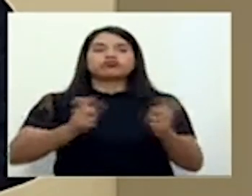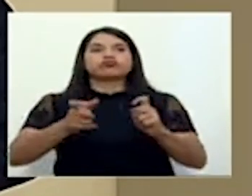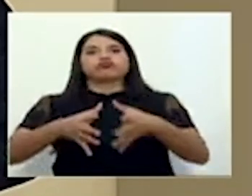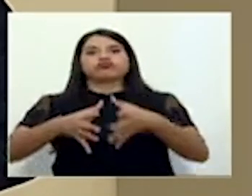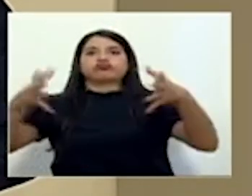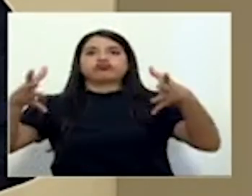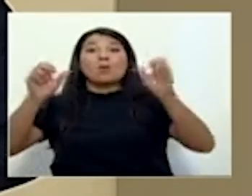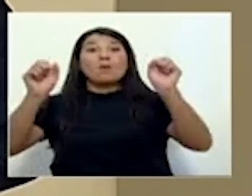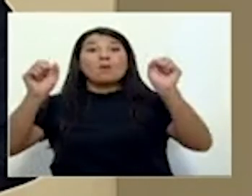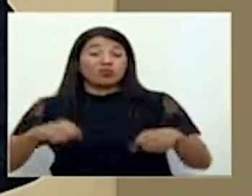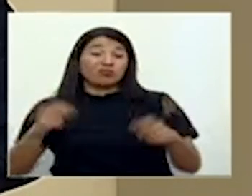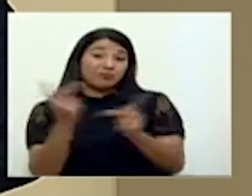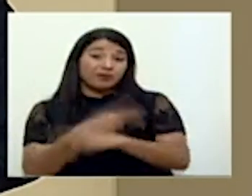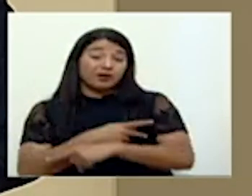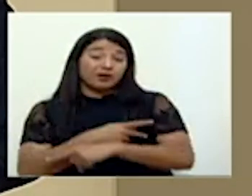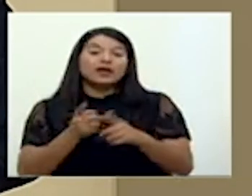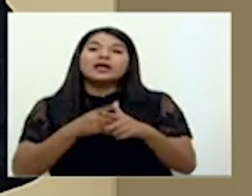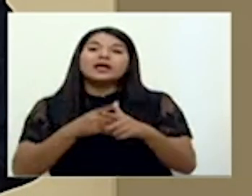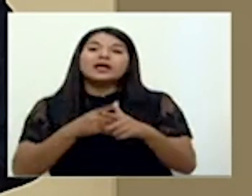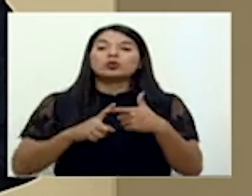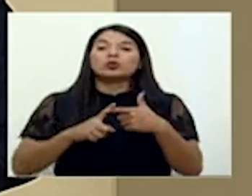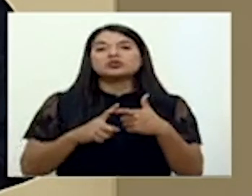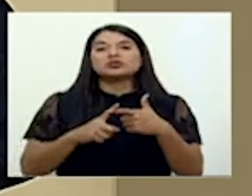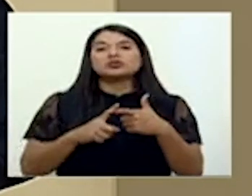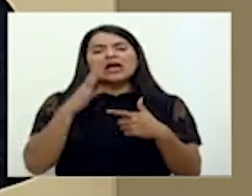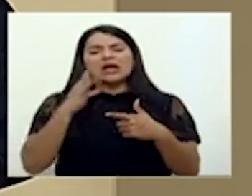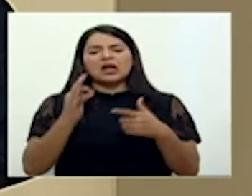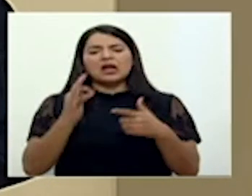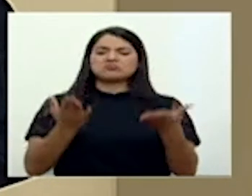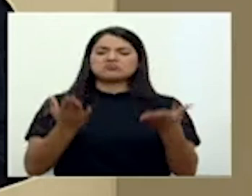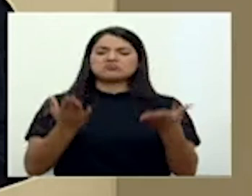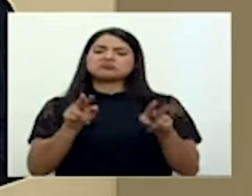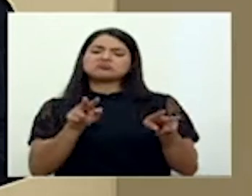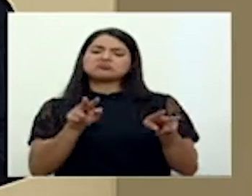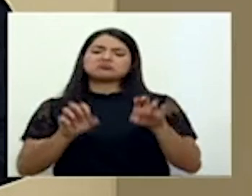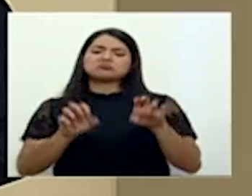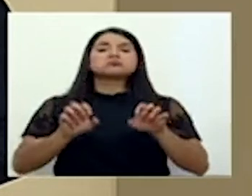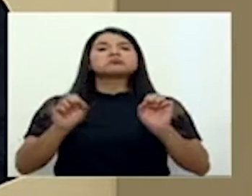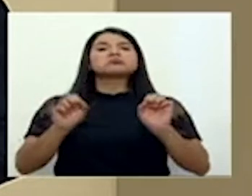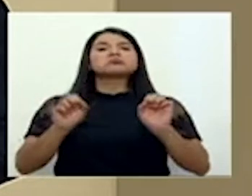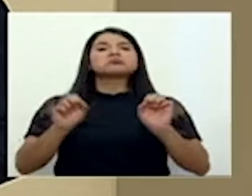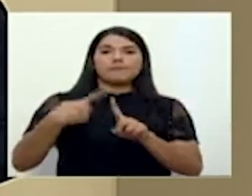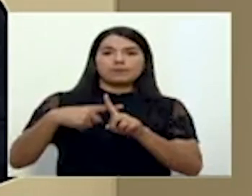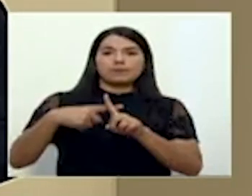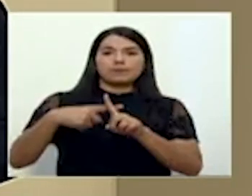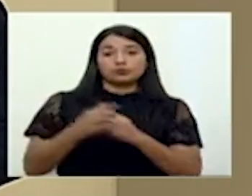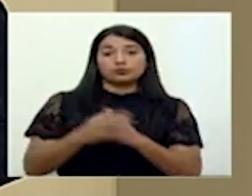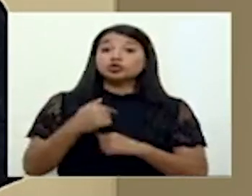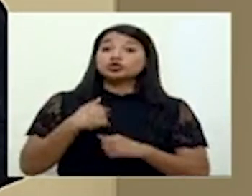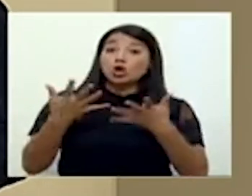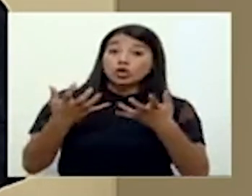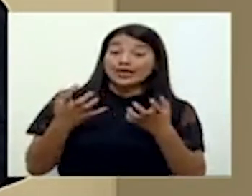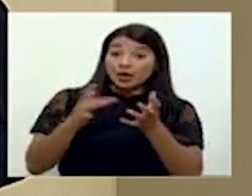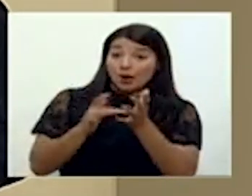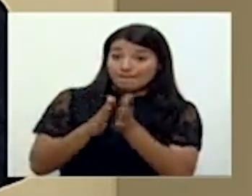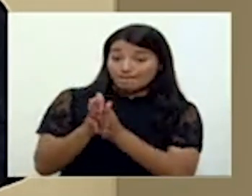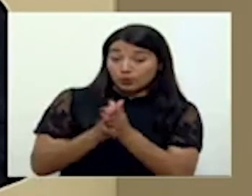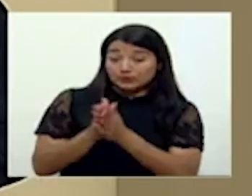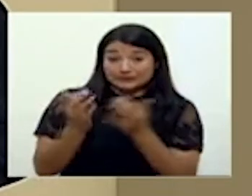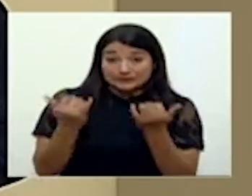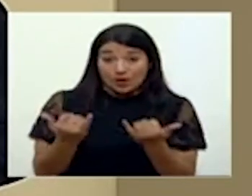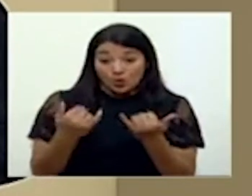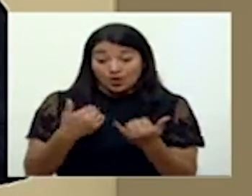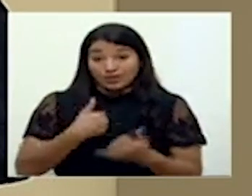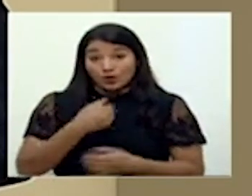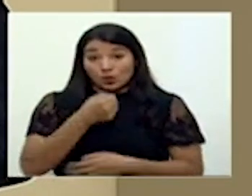mucho, mucho mayor, entonces yo creo que el balance es en general positivo. Yo quería aprovechar ahora que estoy acá en el